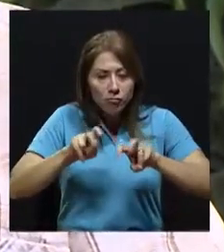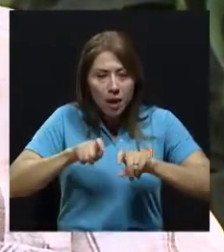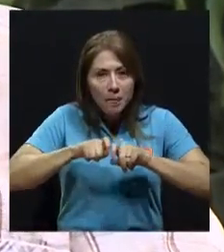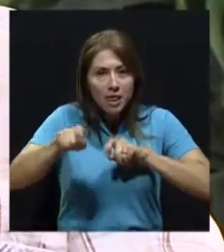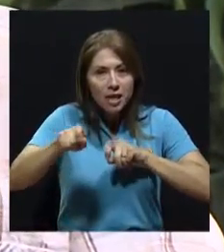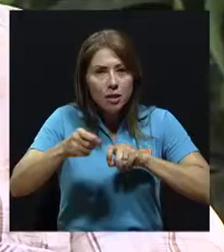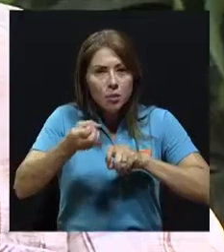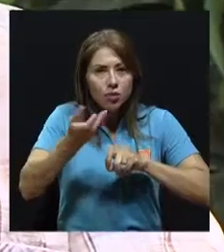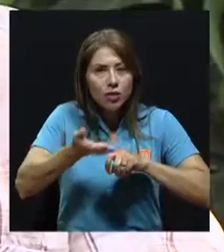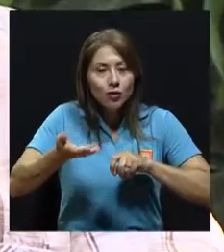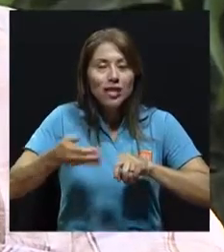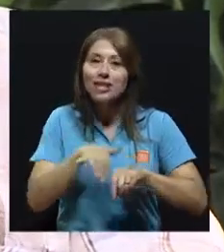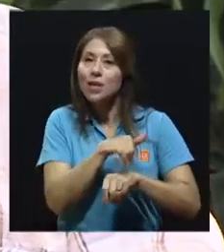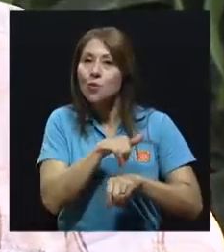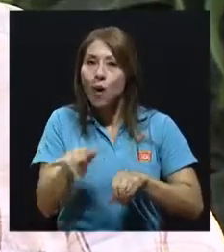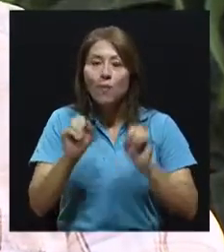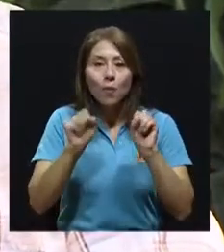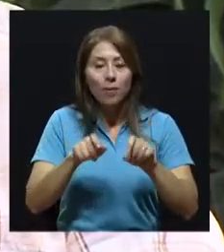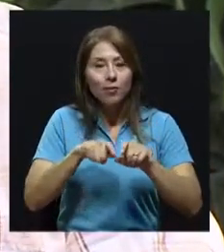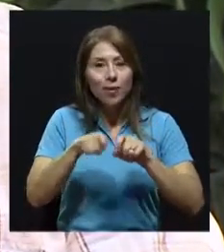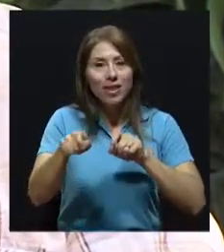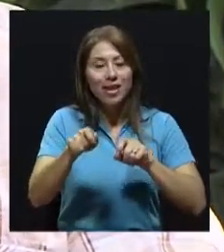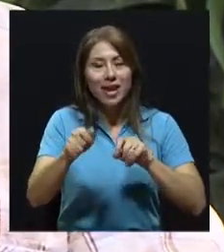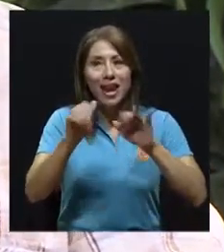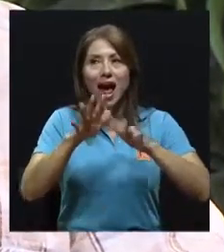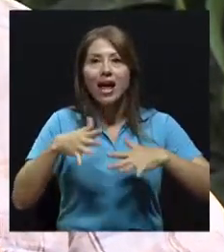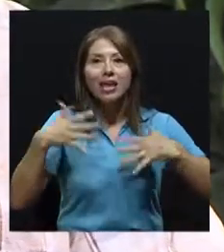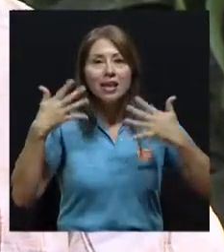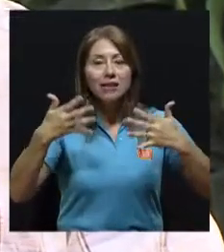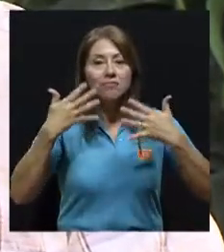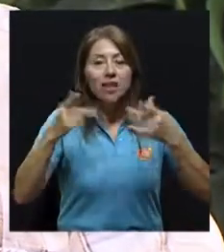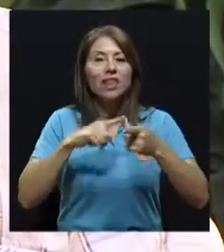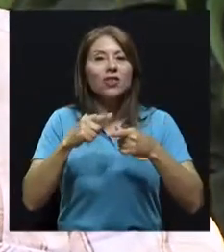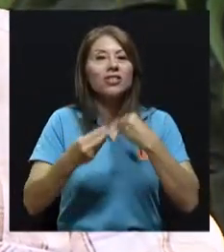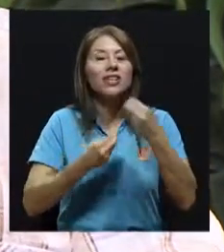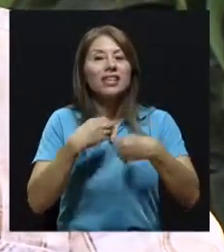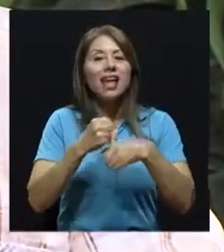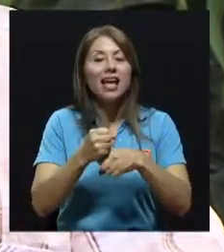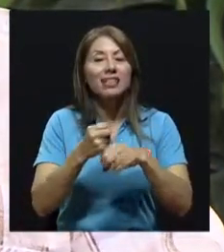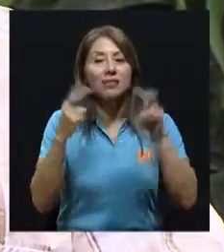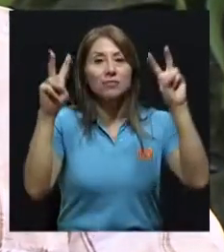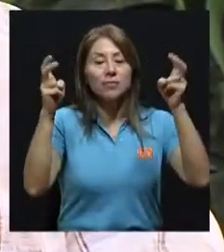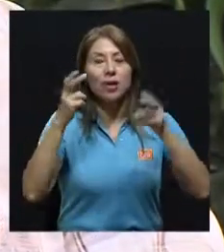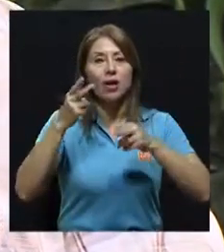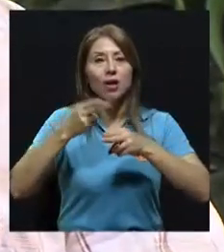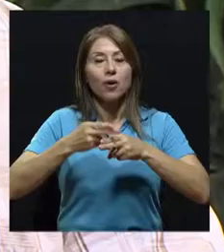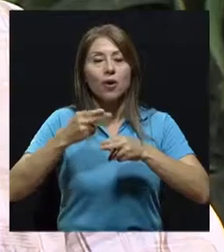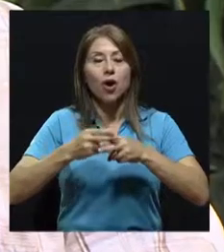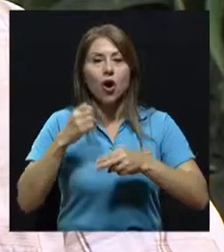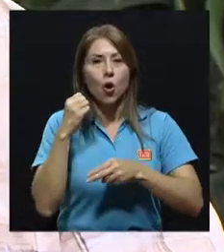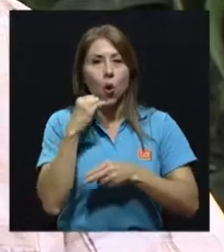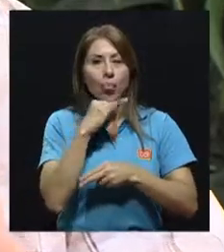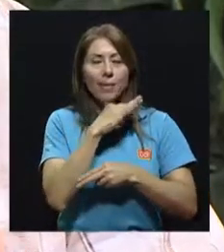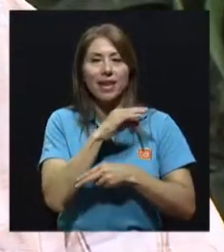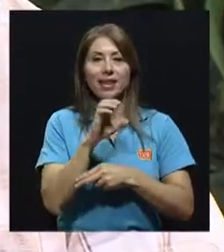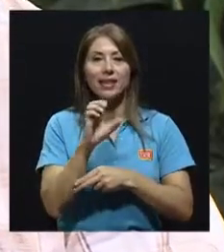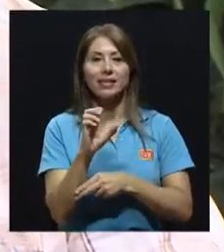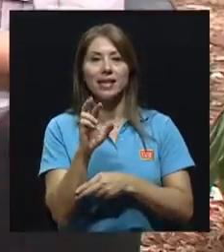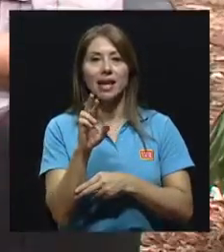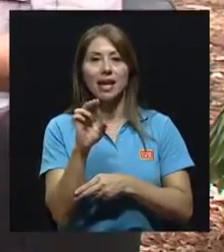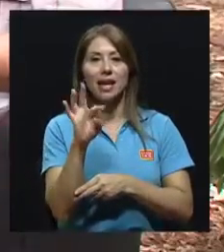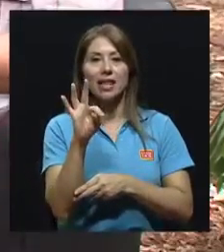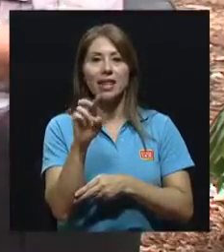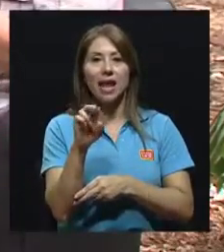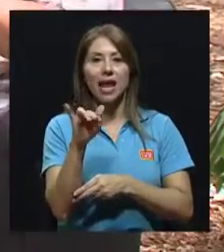entonces lo que se hace normalmente es que se escogen algunos contaminantes representativos, que se llaman contaminantes criterios, son indicadores